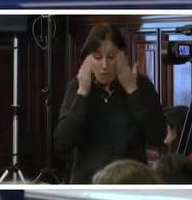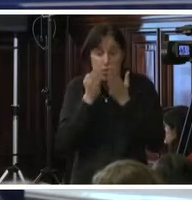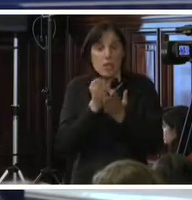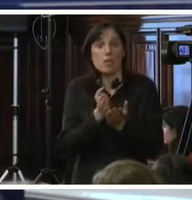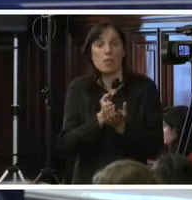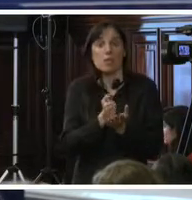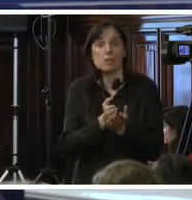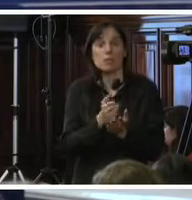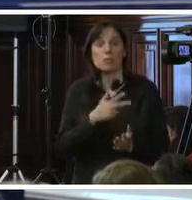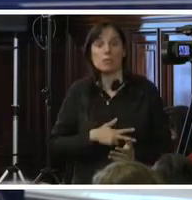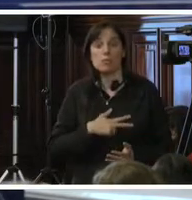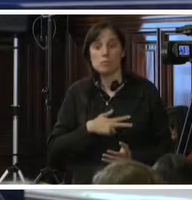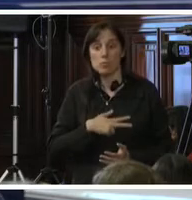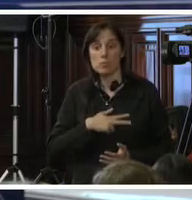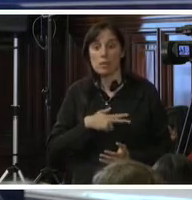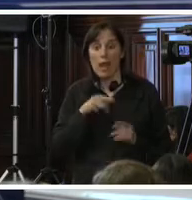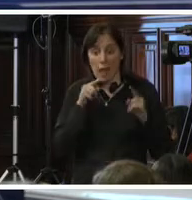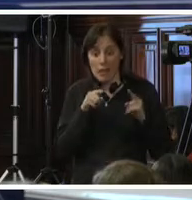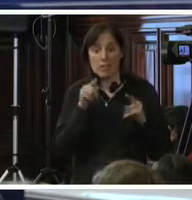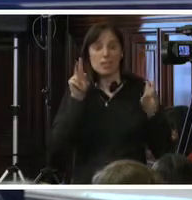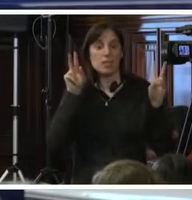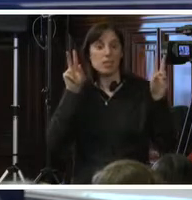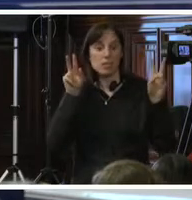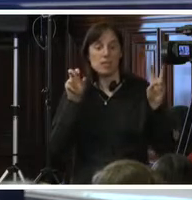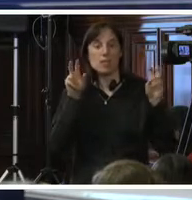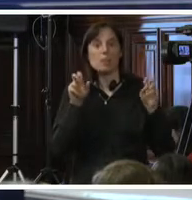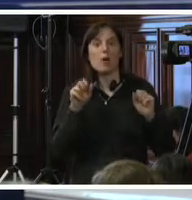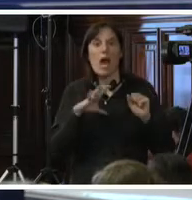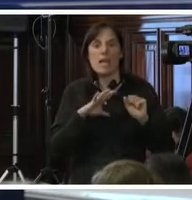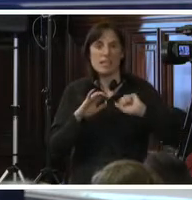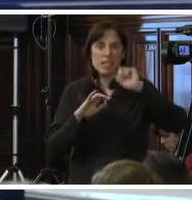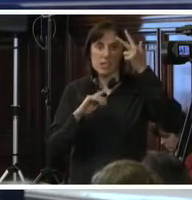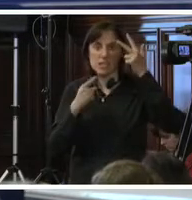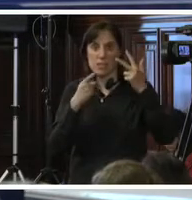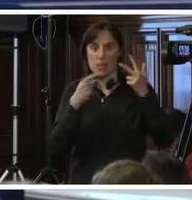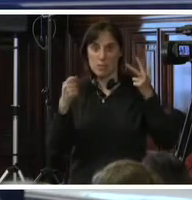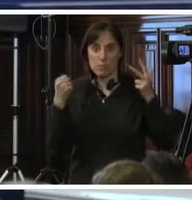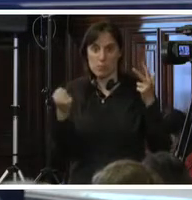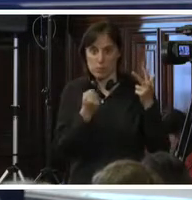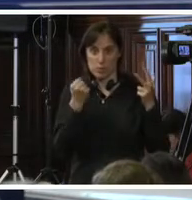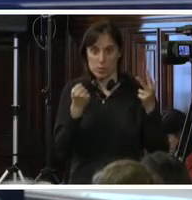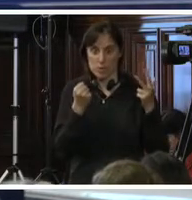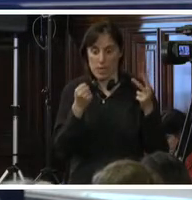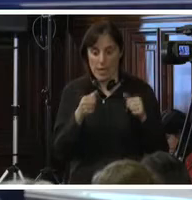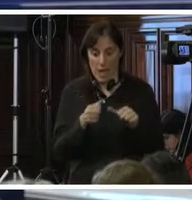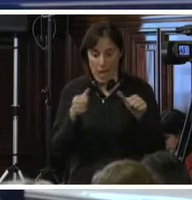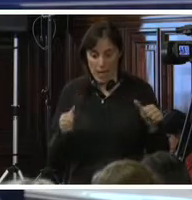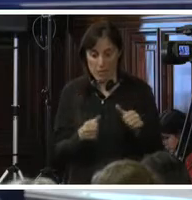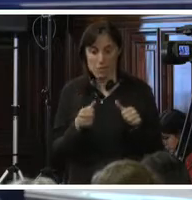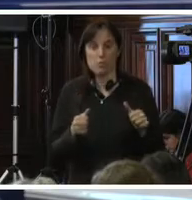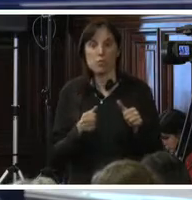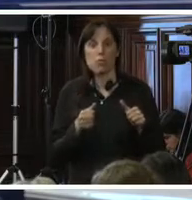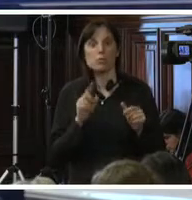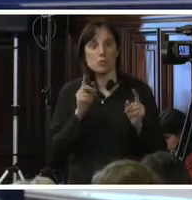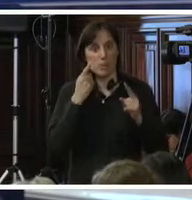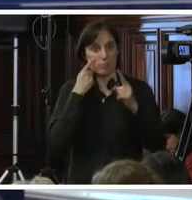personas, necesariamente, tiene que involucrarse los tres elementos conceptuales fundamentales, la acción, el medio y la